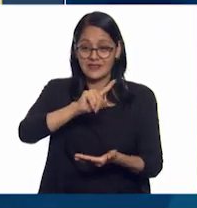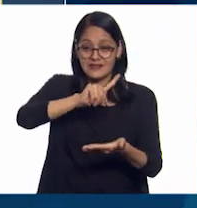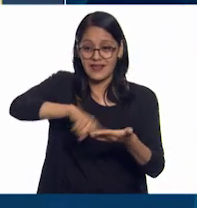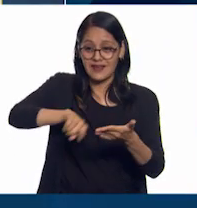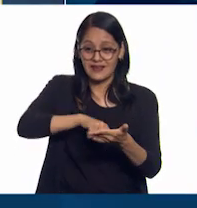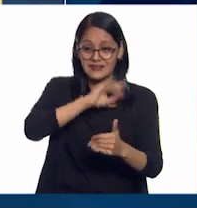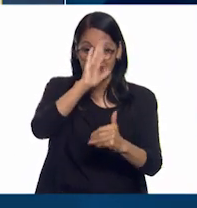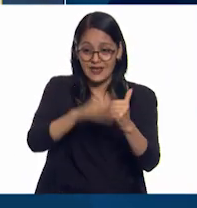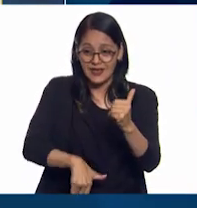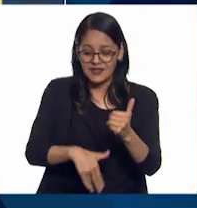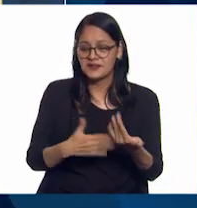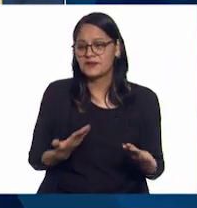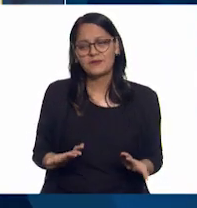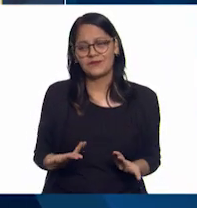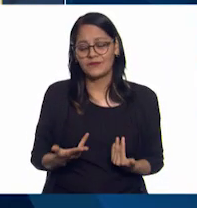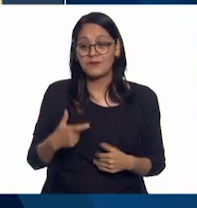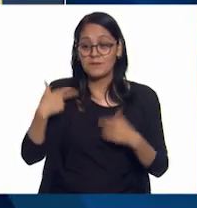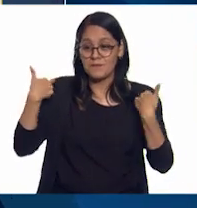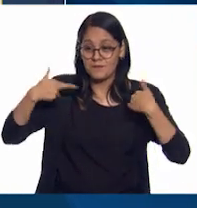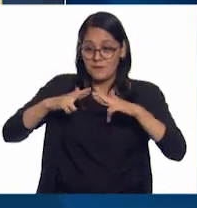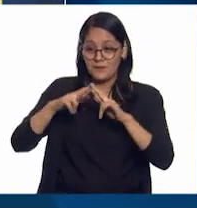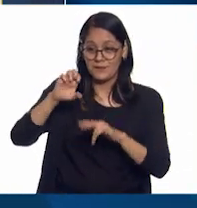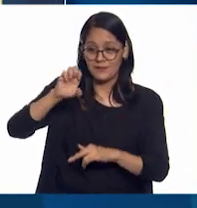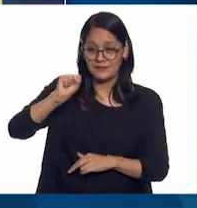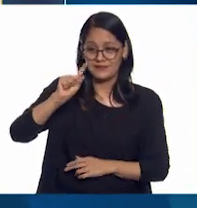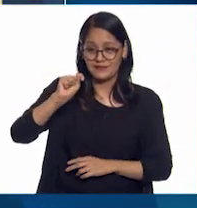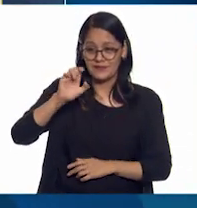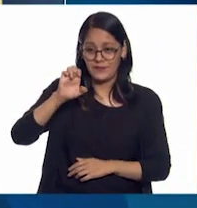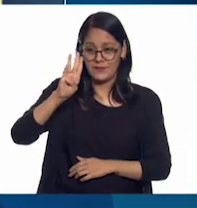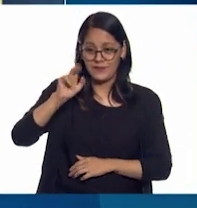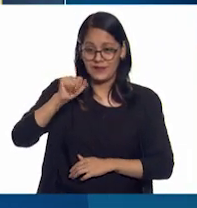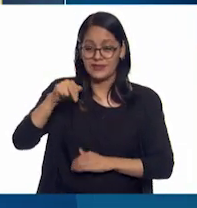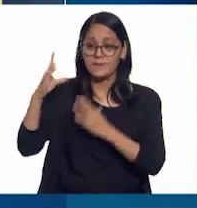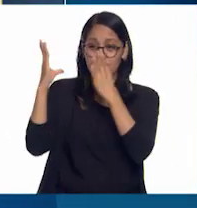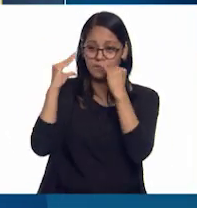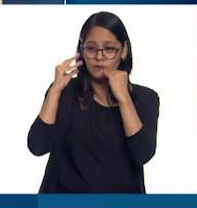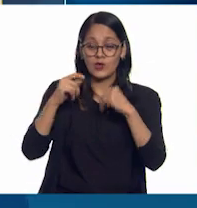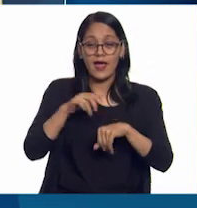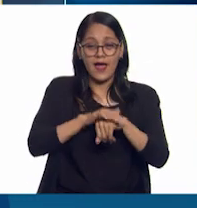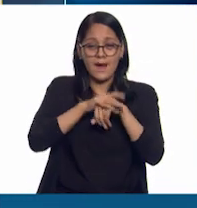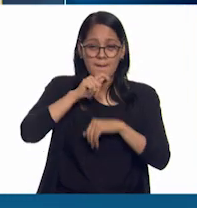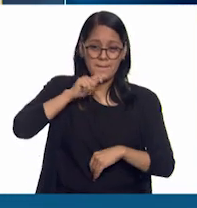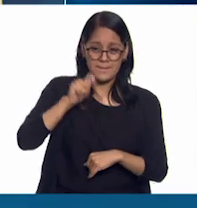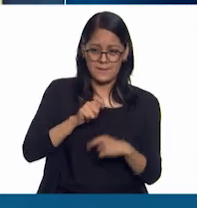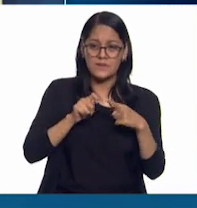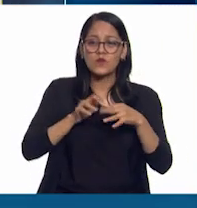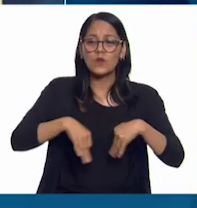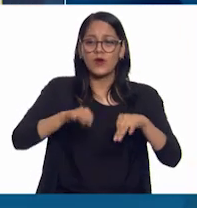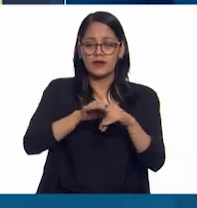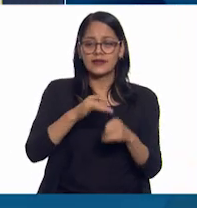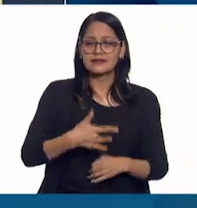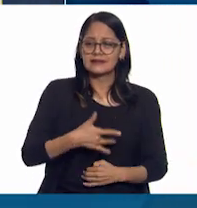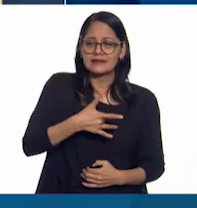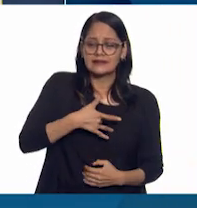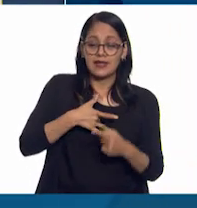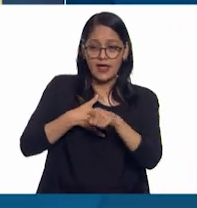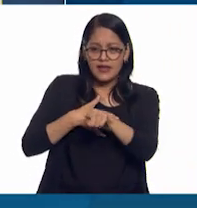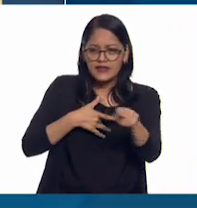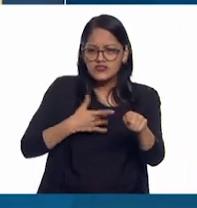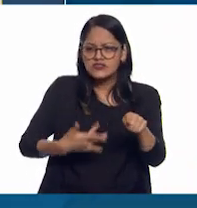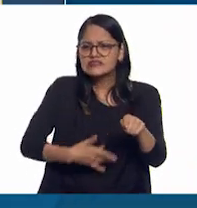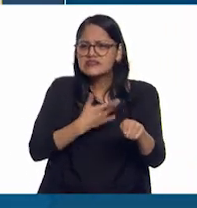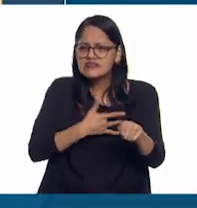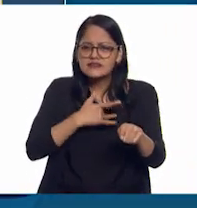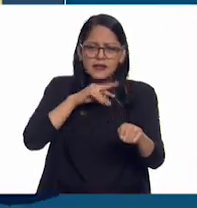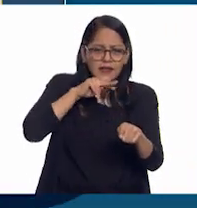profe Esteban, me enseñó que la amistad se apoya en la empatía. Es decir, en la capacidad de comprender